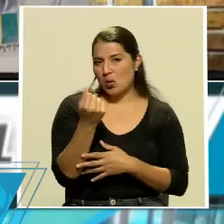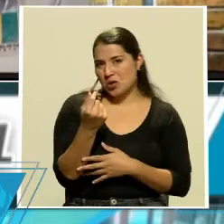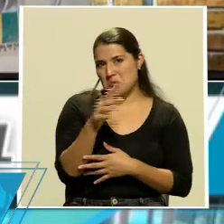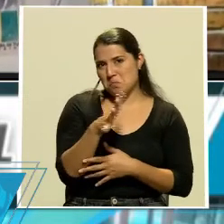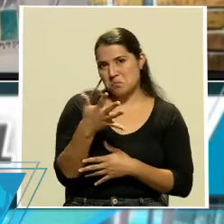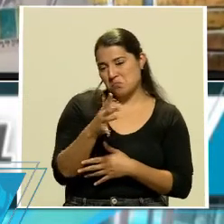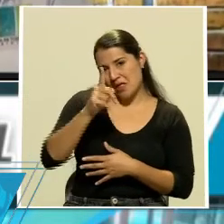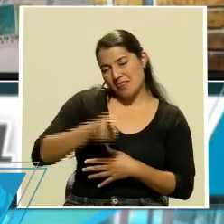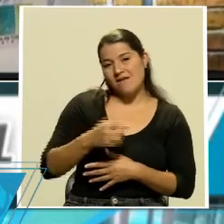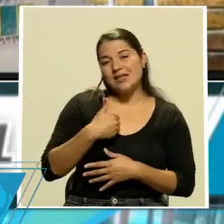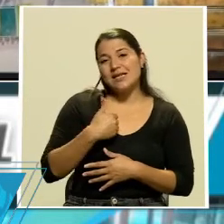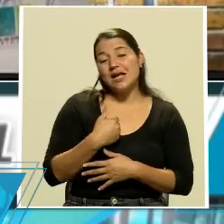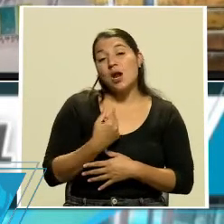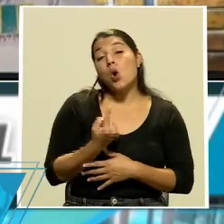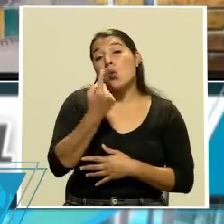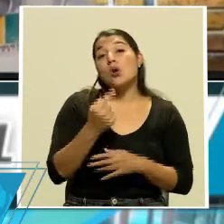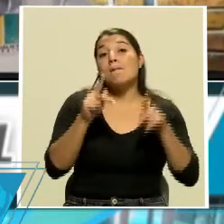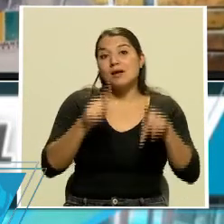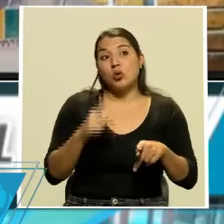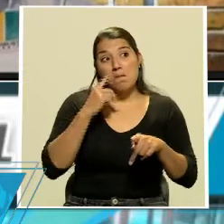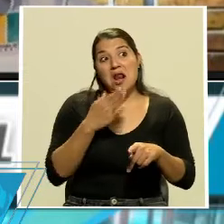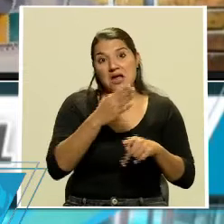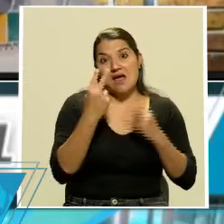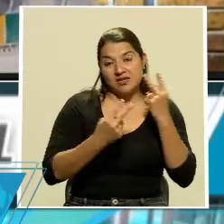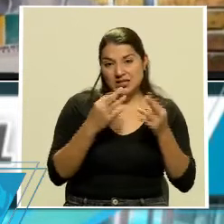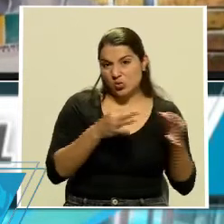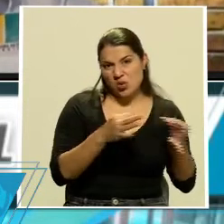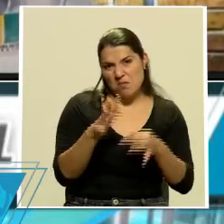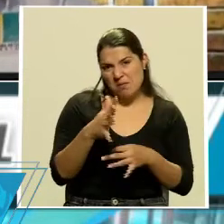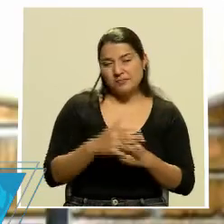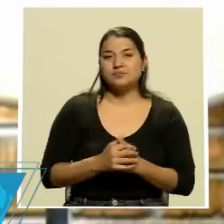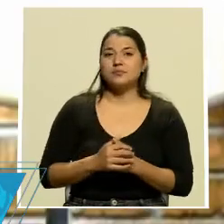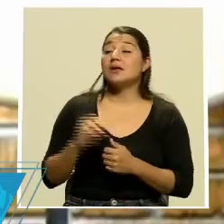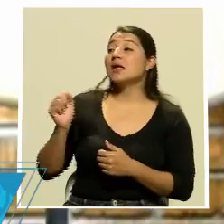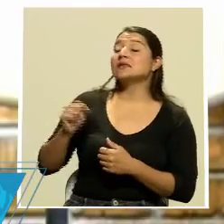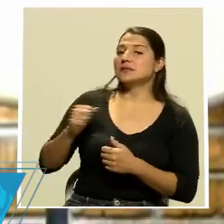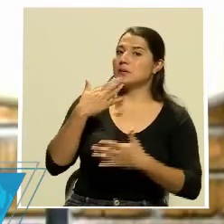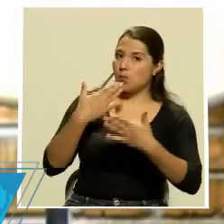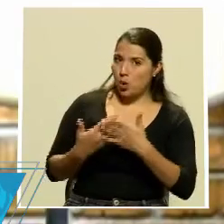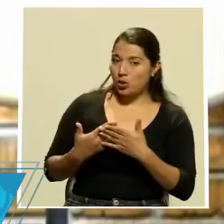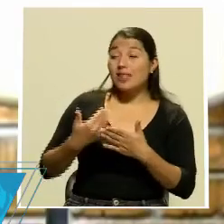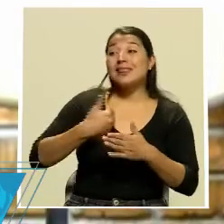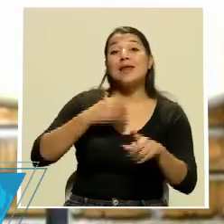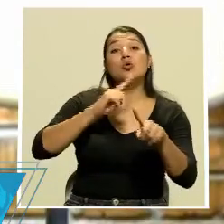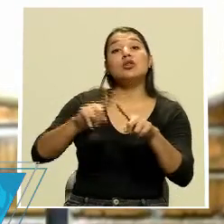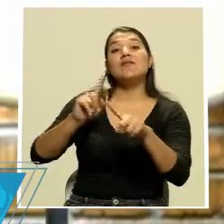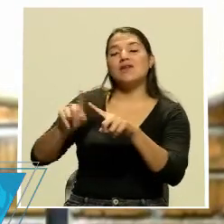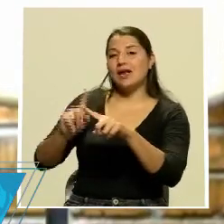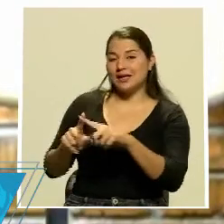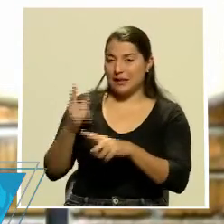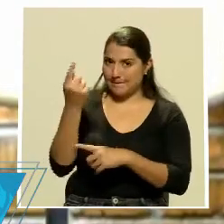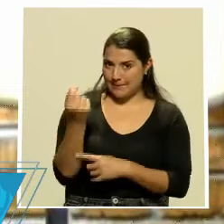debe presupuestar o haga la redundancia para visitarlos? Ajá. Bueno, tenemos diferentes precios.